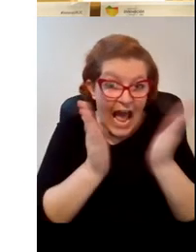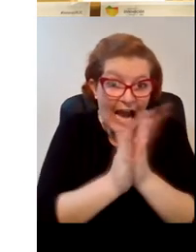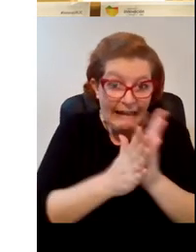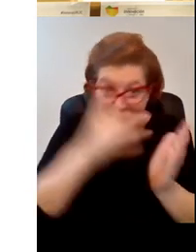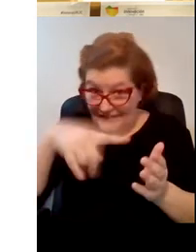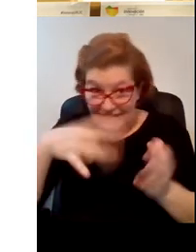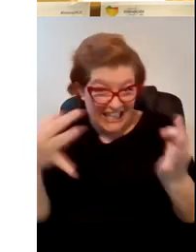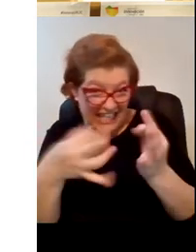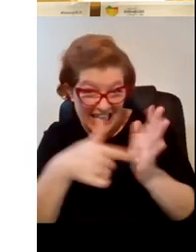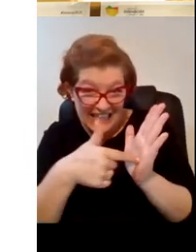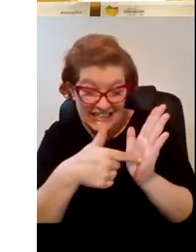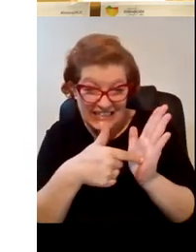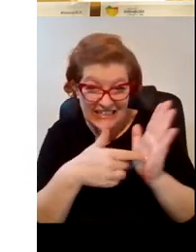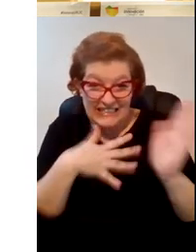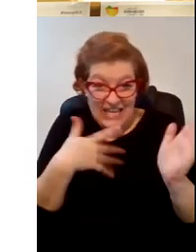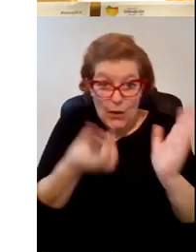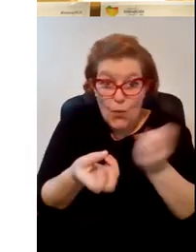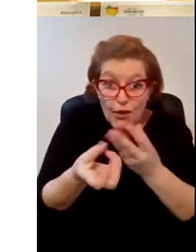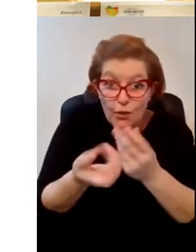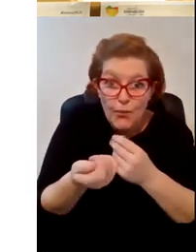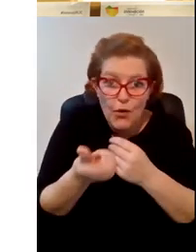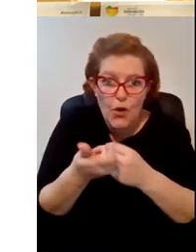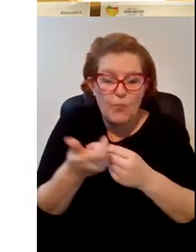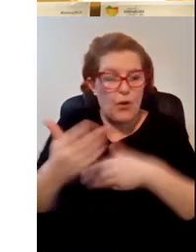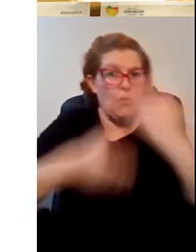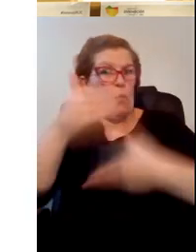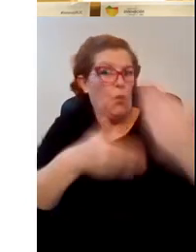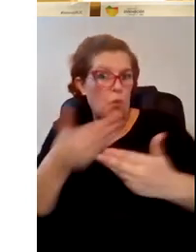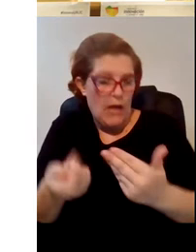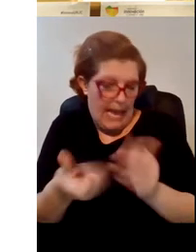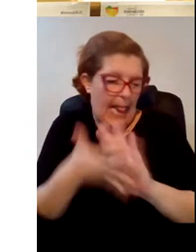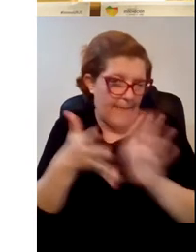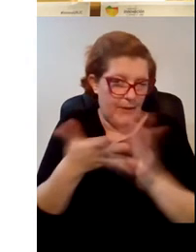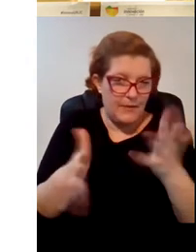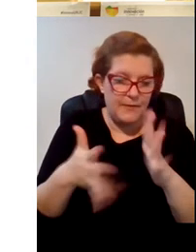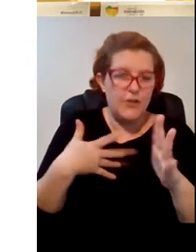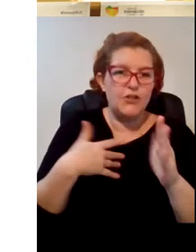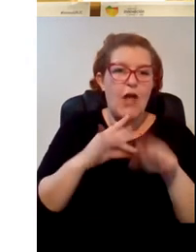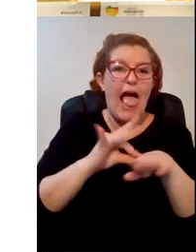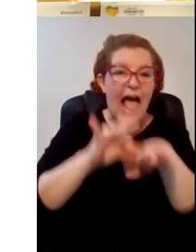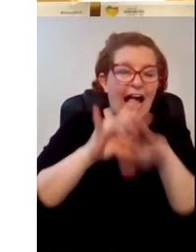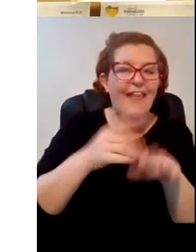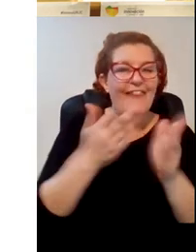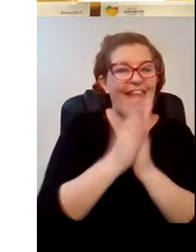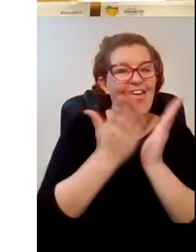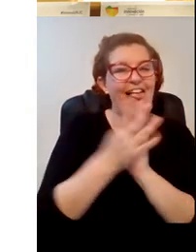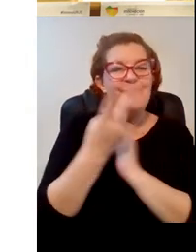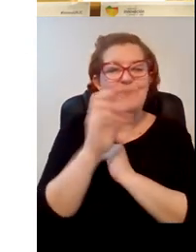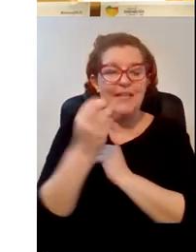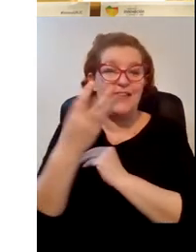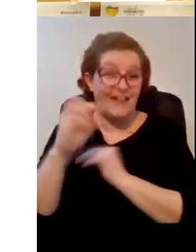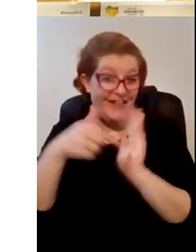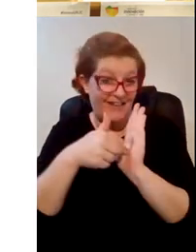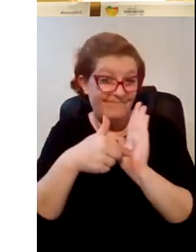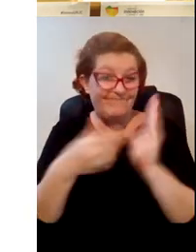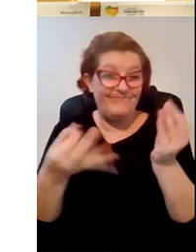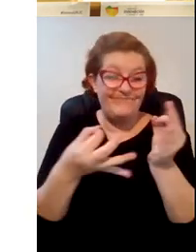poco la agenda 2030 así paso muy de corrido la agenda 2030 es un es un